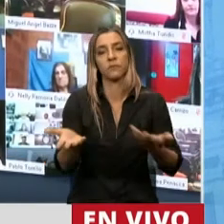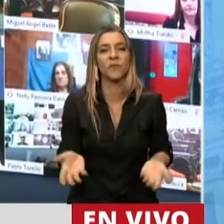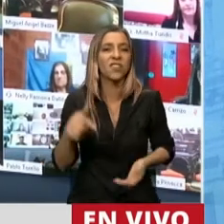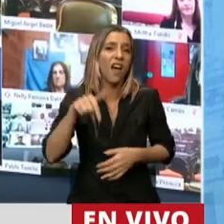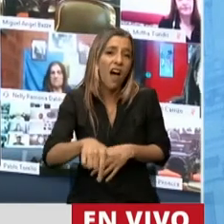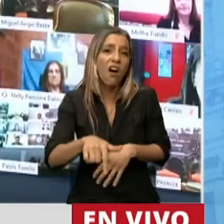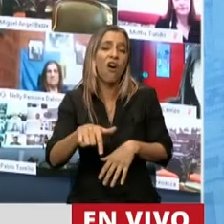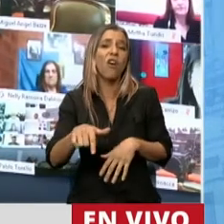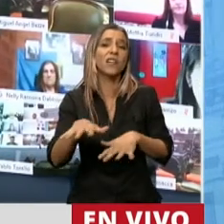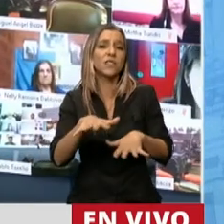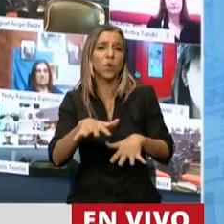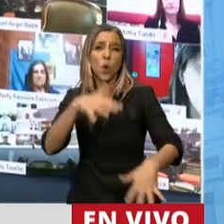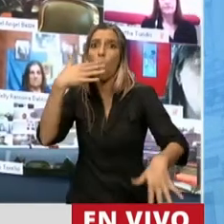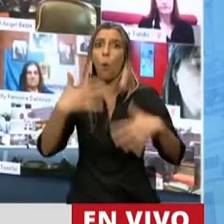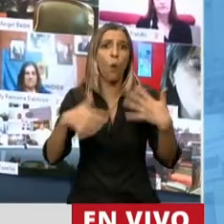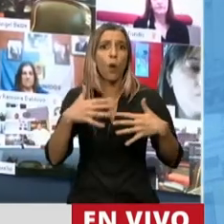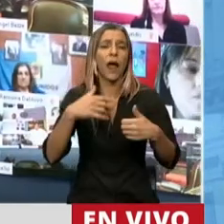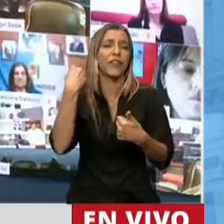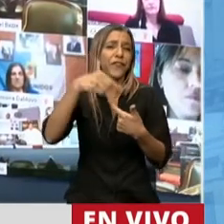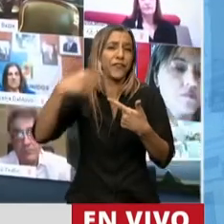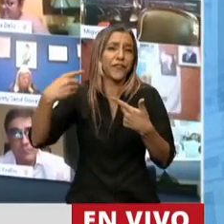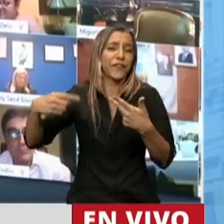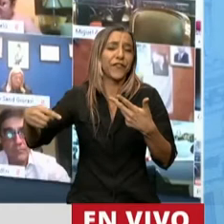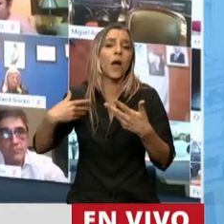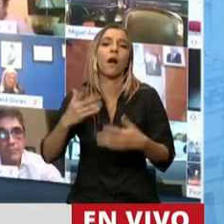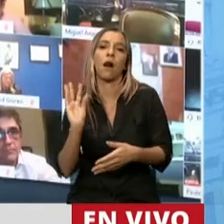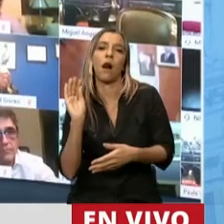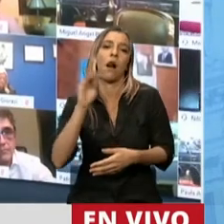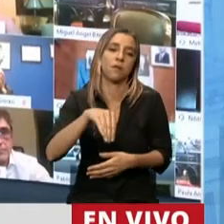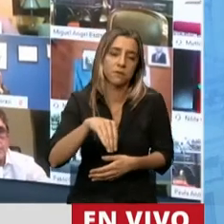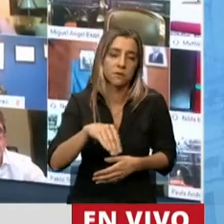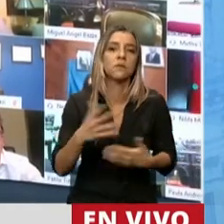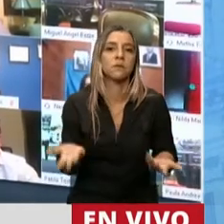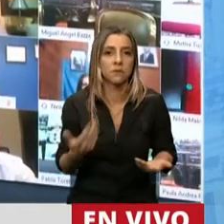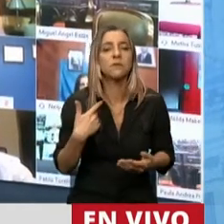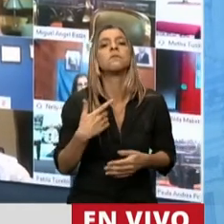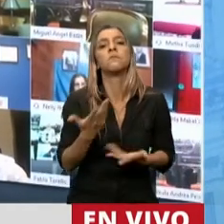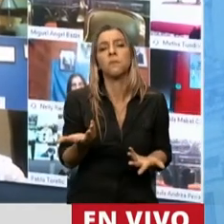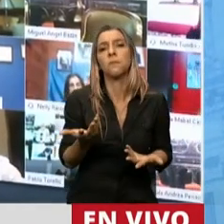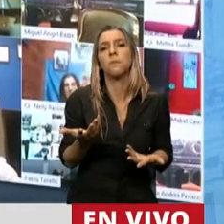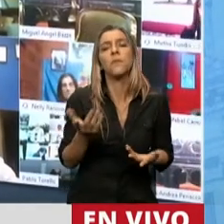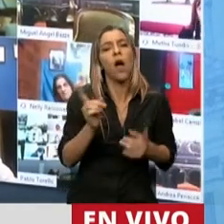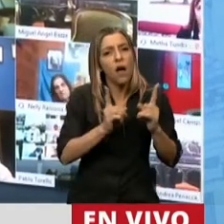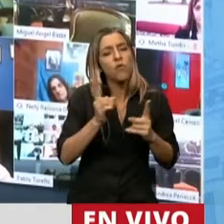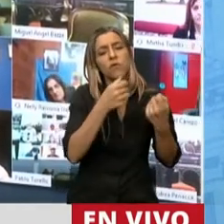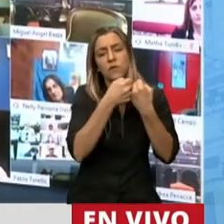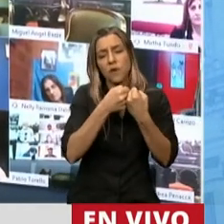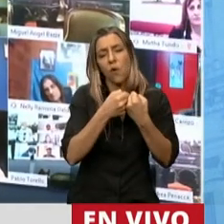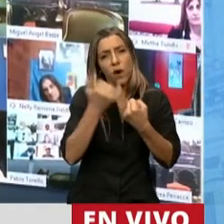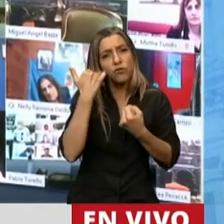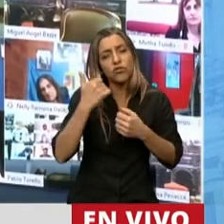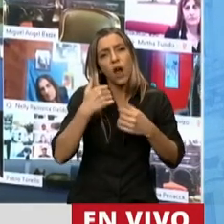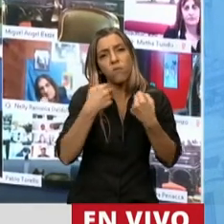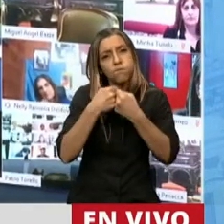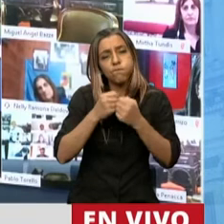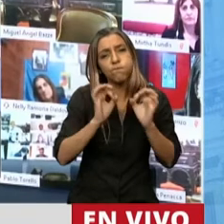urgencias. Se trató en diputados y se alcanzaron algunos consensos. Más de 90 días en el Senado